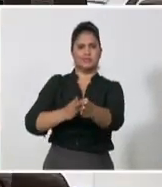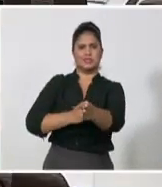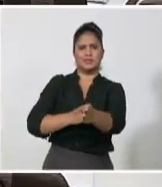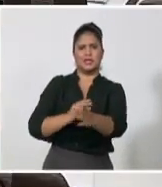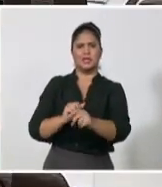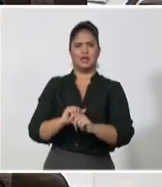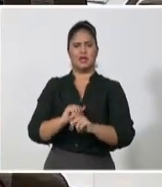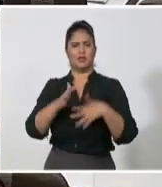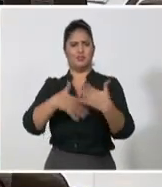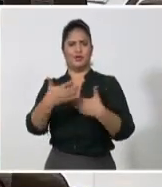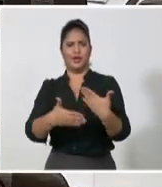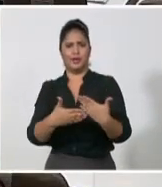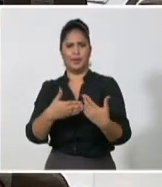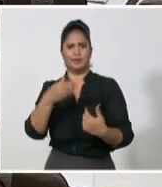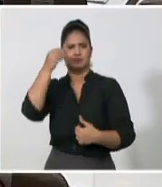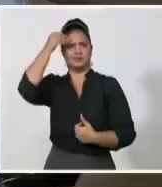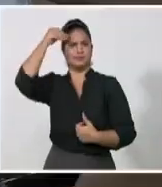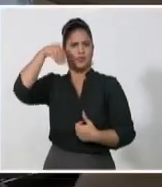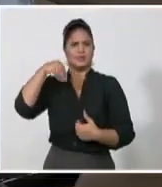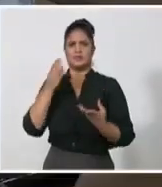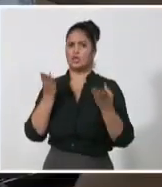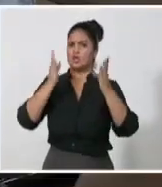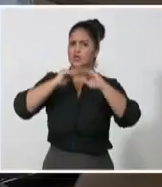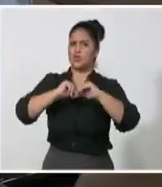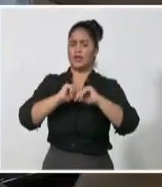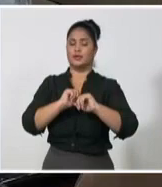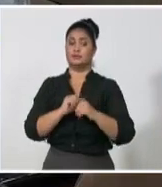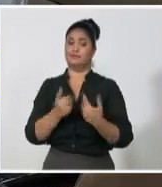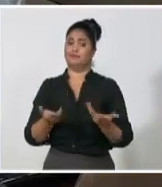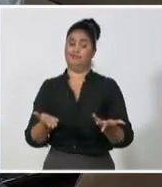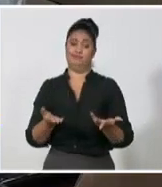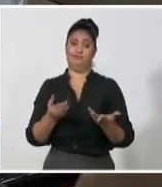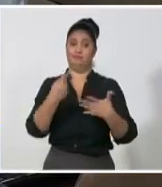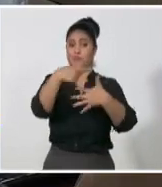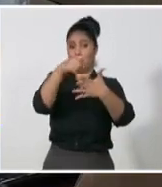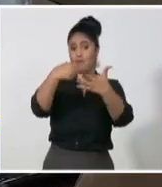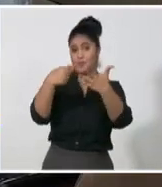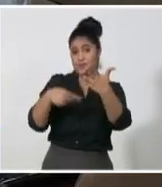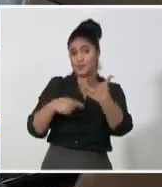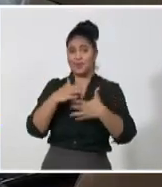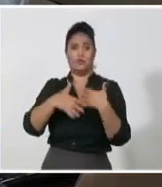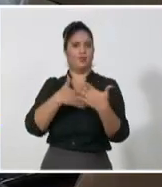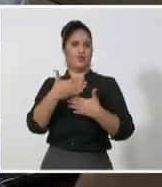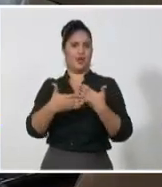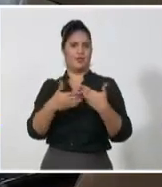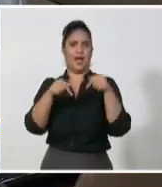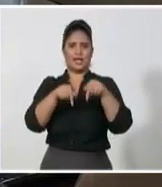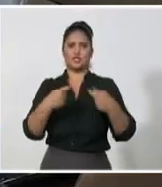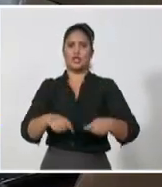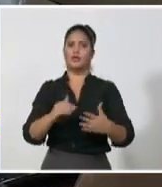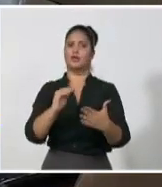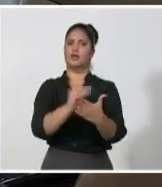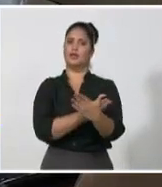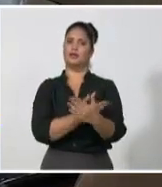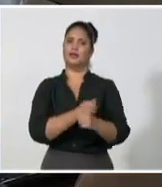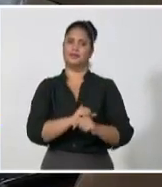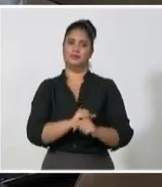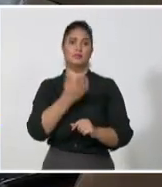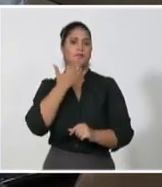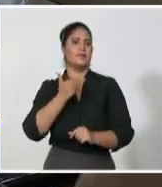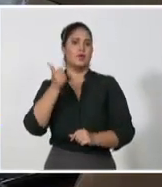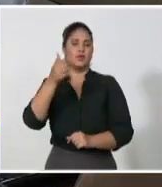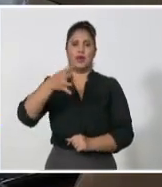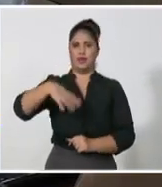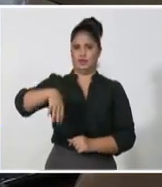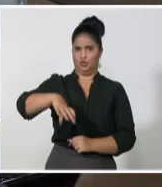El documento que se presenta por el primer secretario deja trazado en cada una de las tareas principales las cuestiones en las cuales la